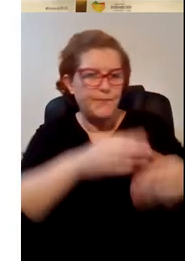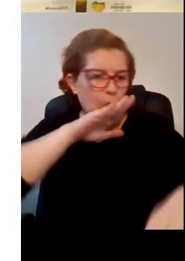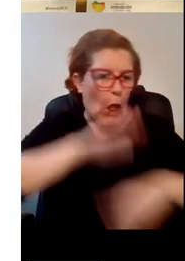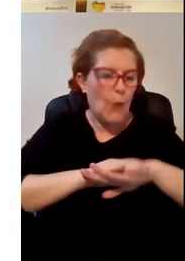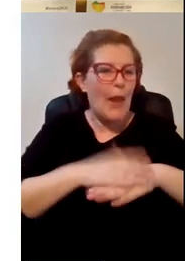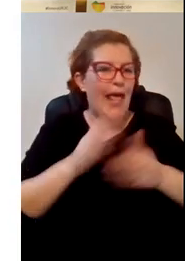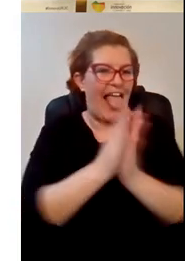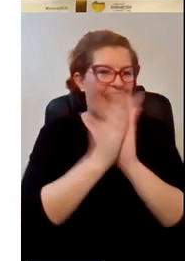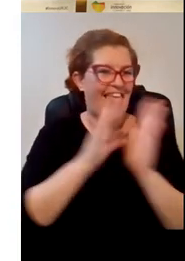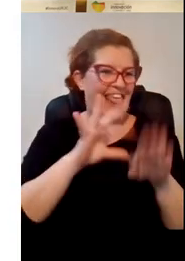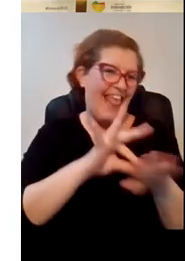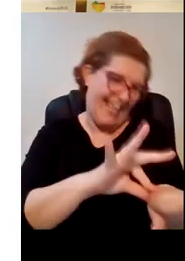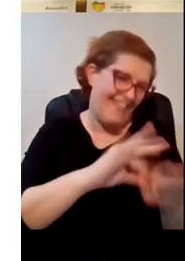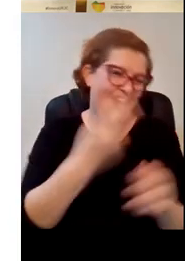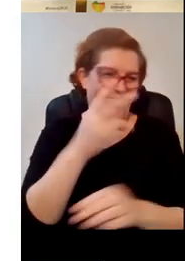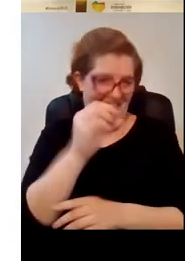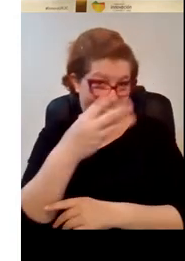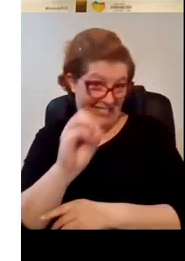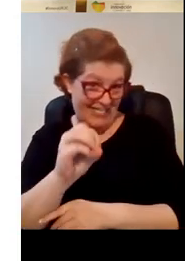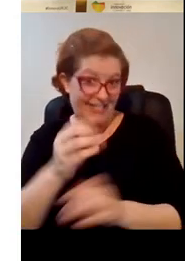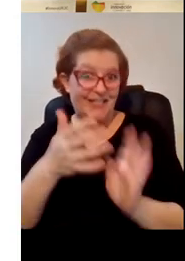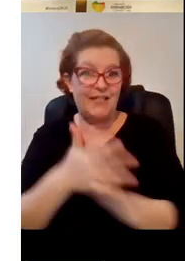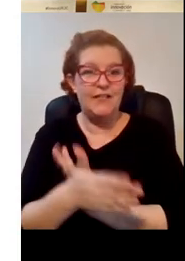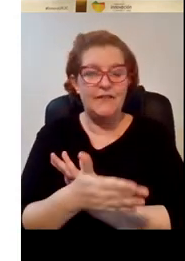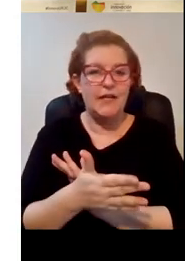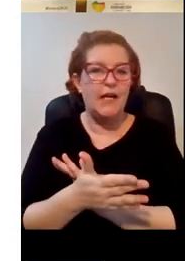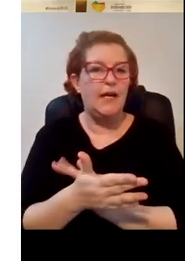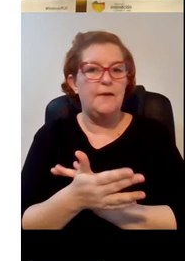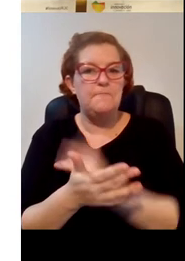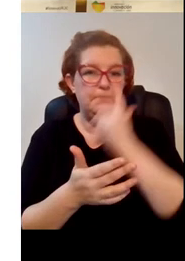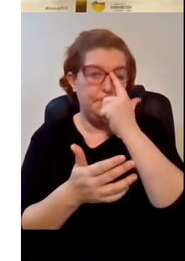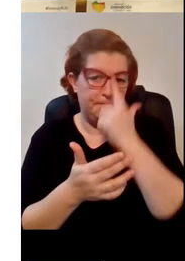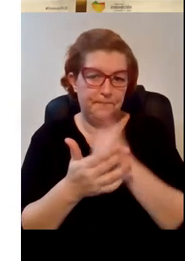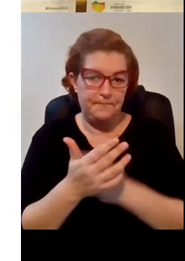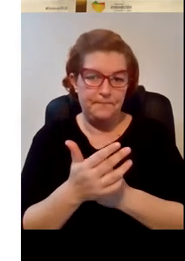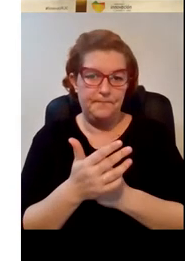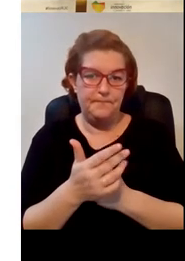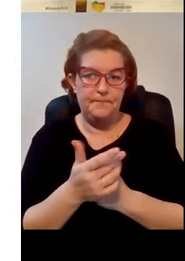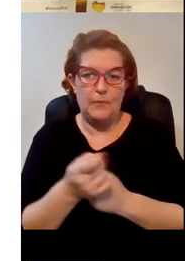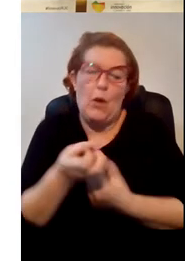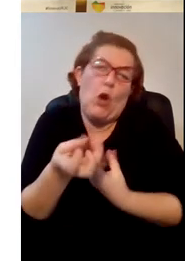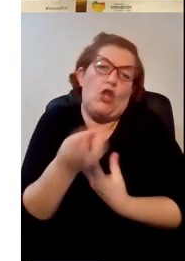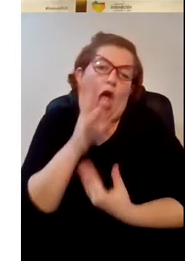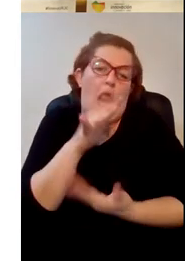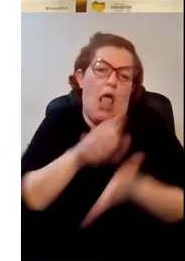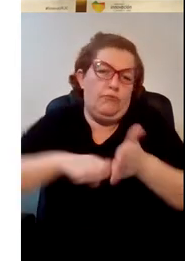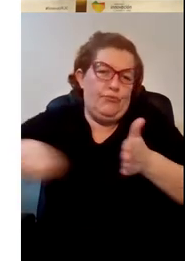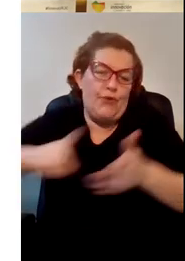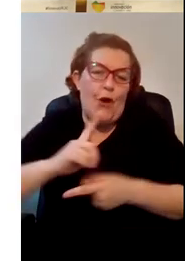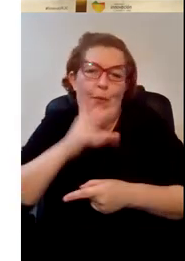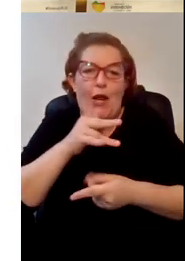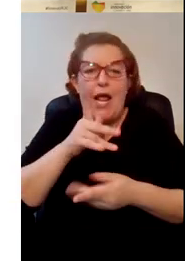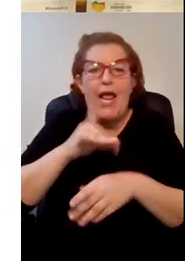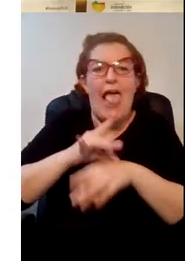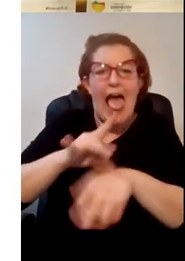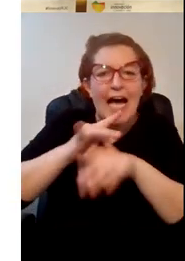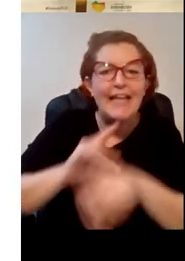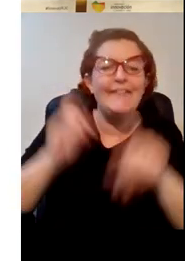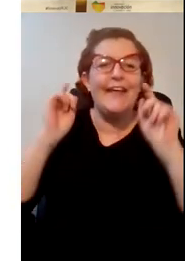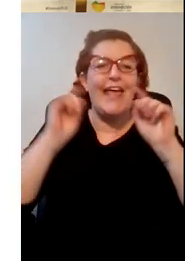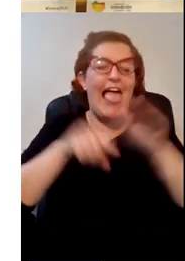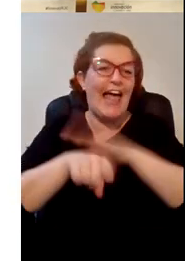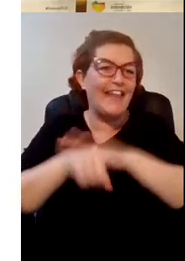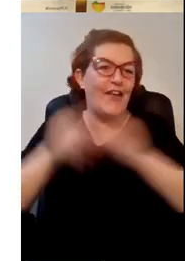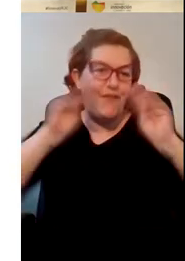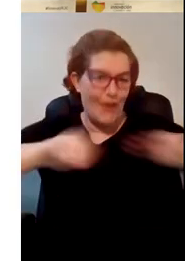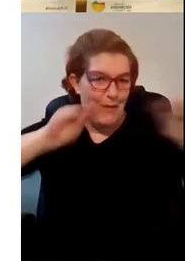entonces pues pues es un es un no lo voy a contar ahora porque es un agente formador es transferencia de